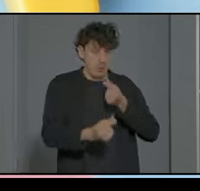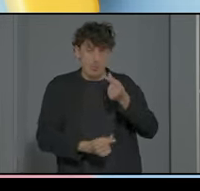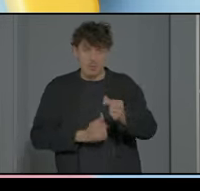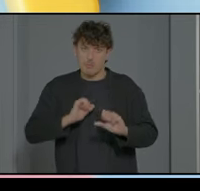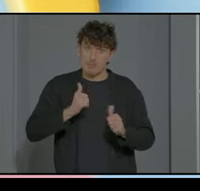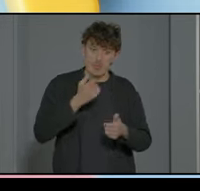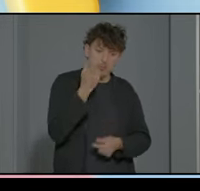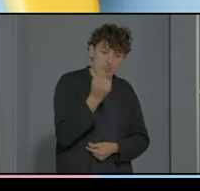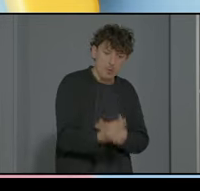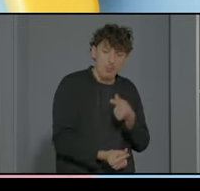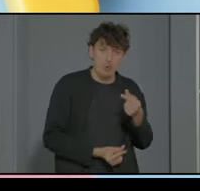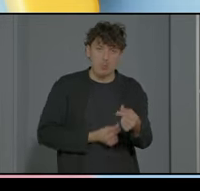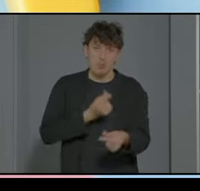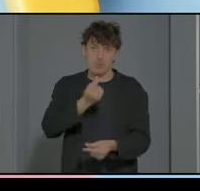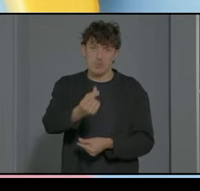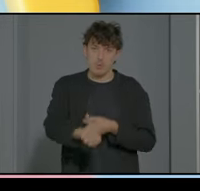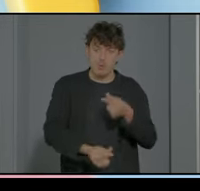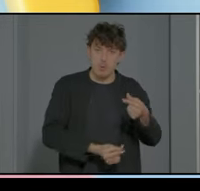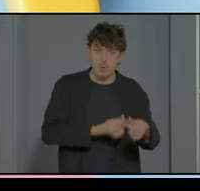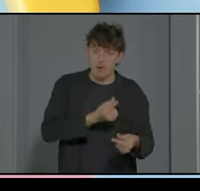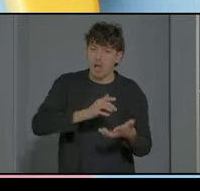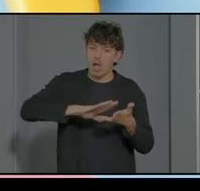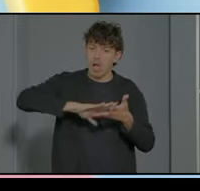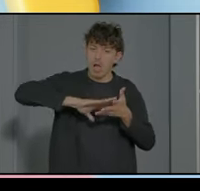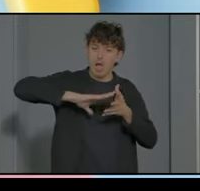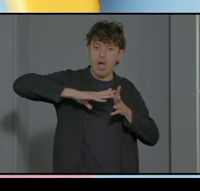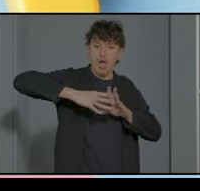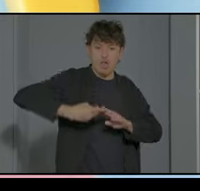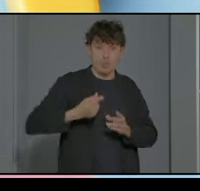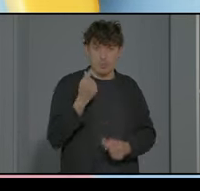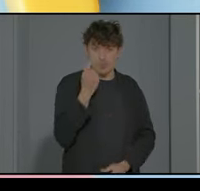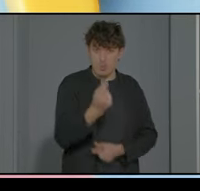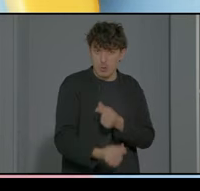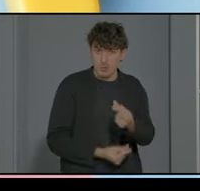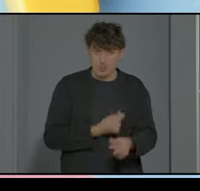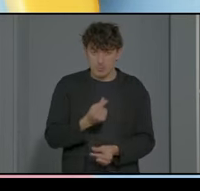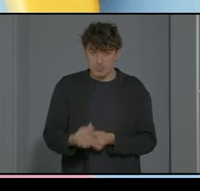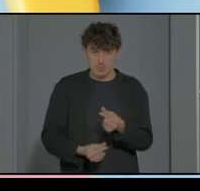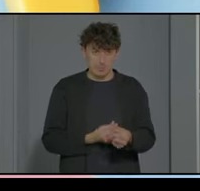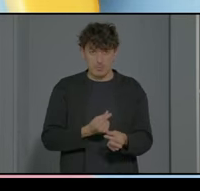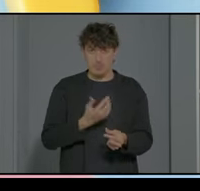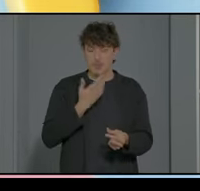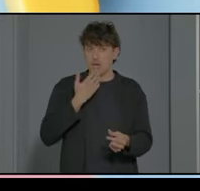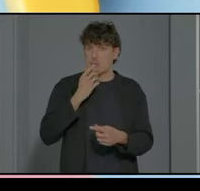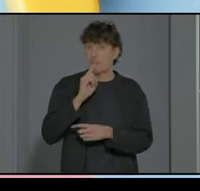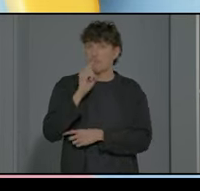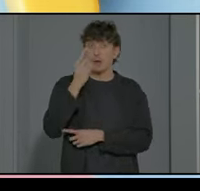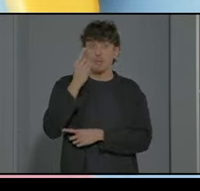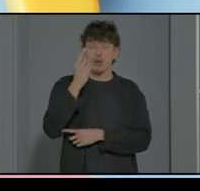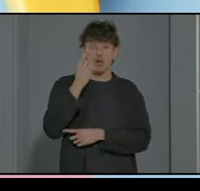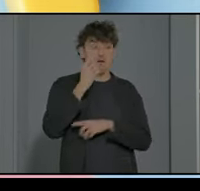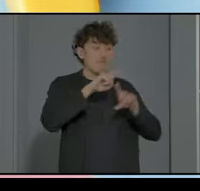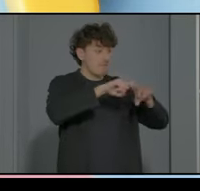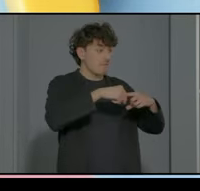que te da un poquito de margen para que asegurar que esa primera impronta que decíamos de la